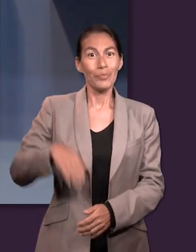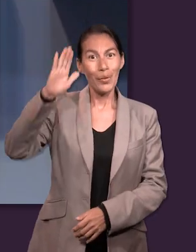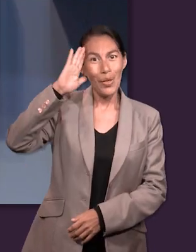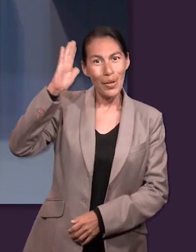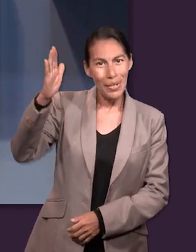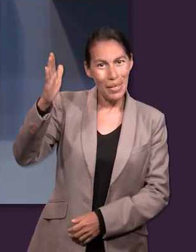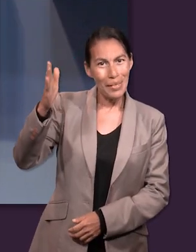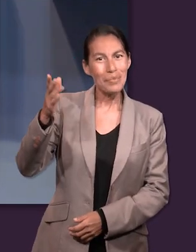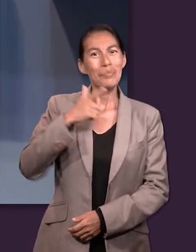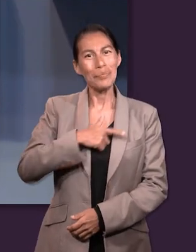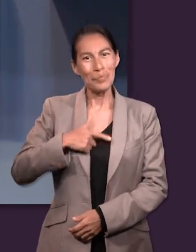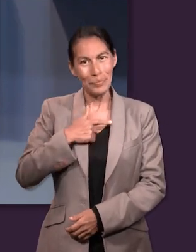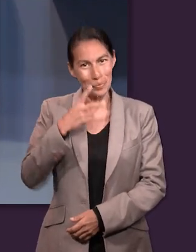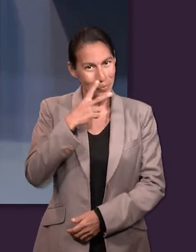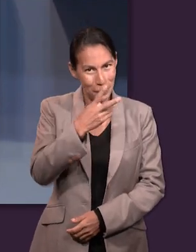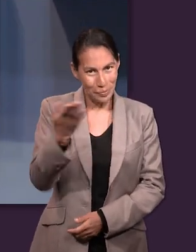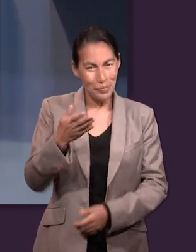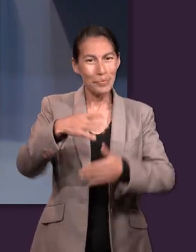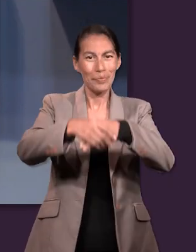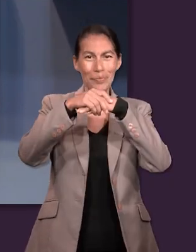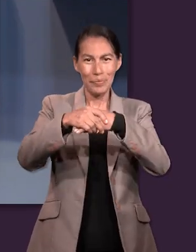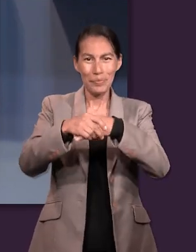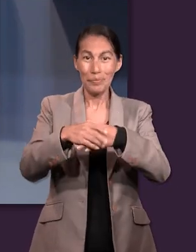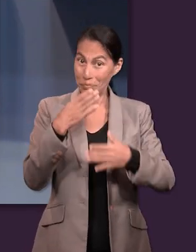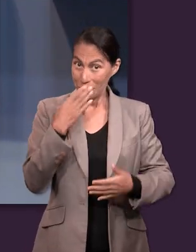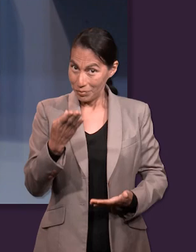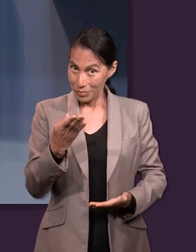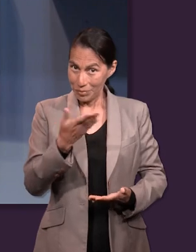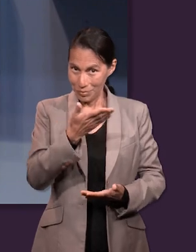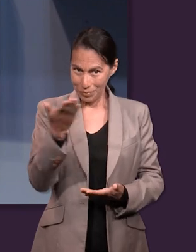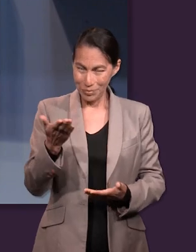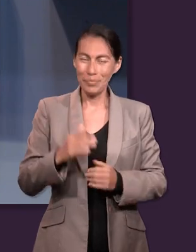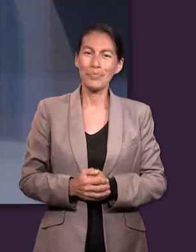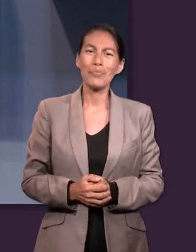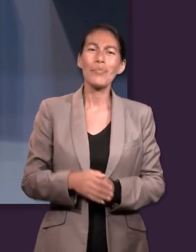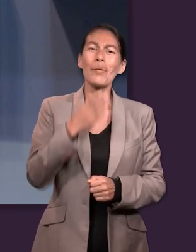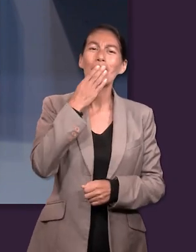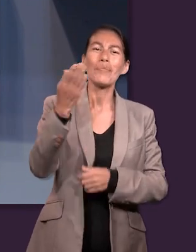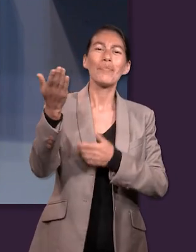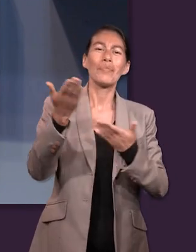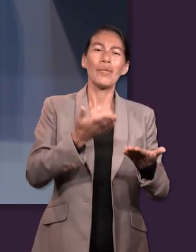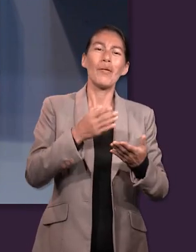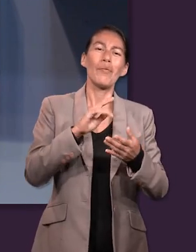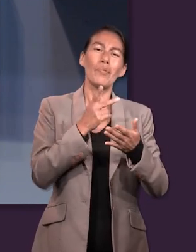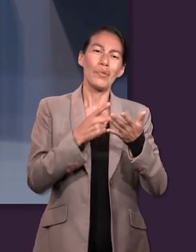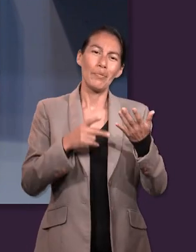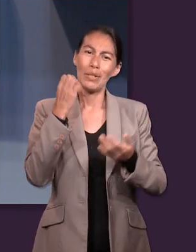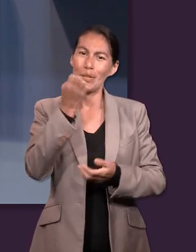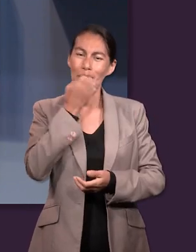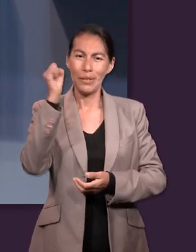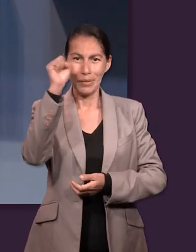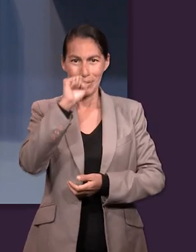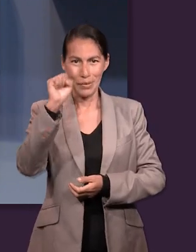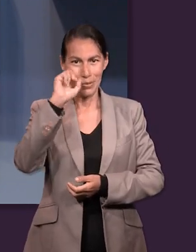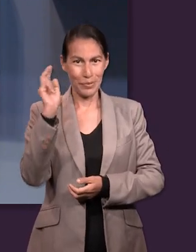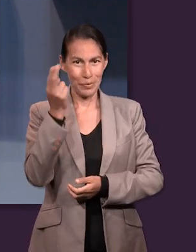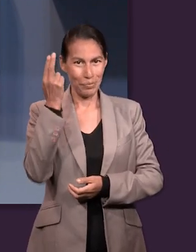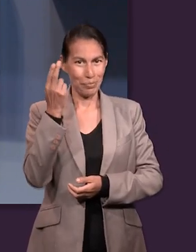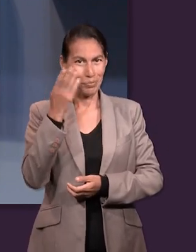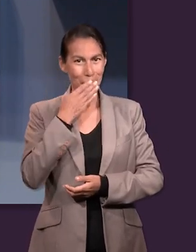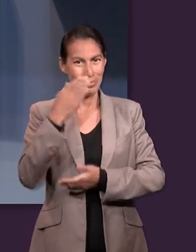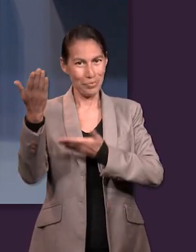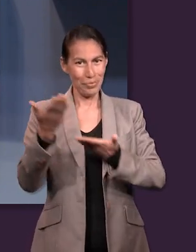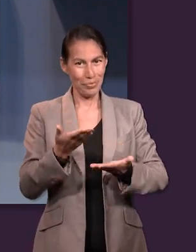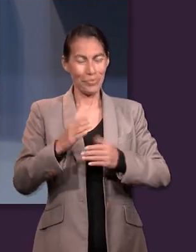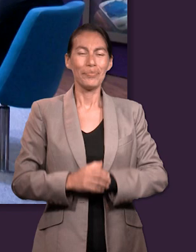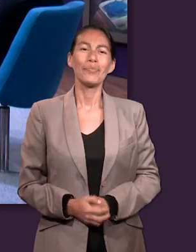Hola, ¿cómo están? Me da mucho gusto saludarlos y les doy la bienvenida a este programa Escuela Sabática Universitaria. Hoy me encuentro aquí con un